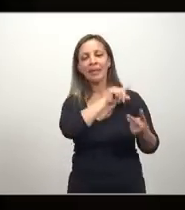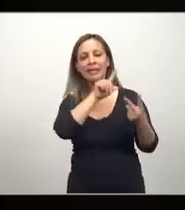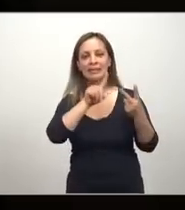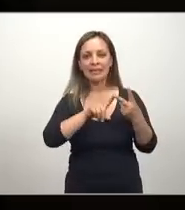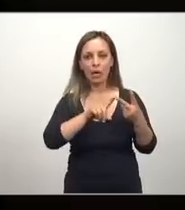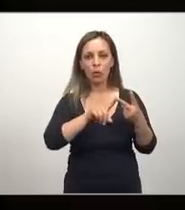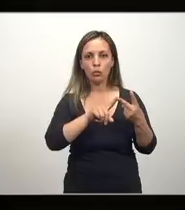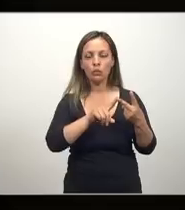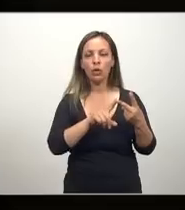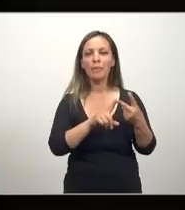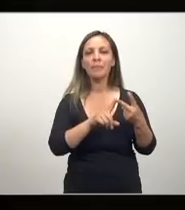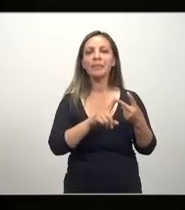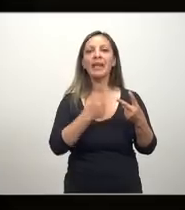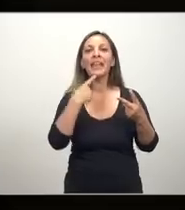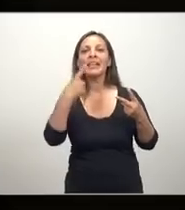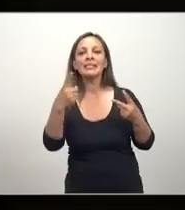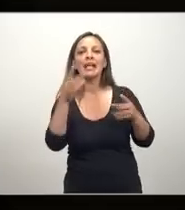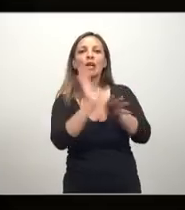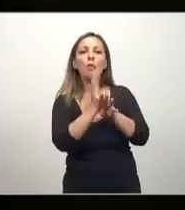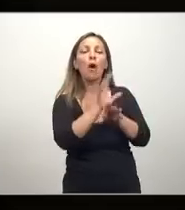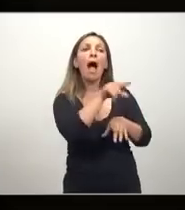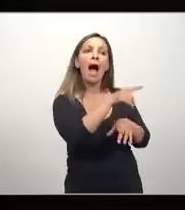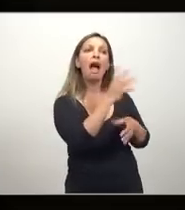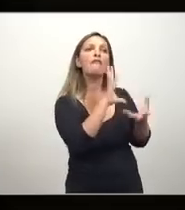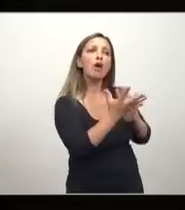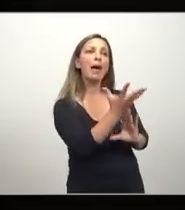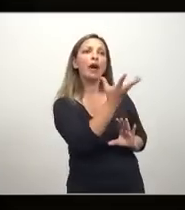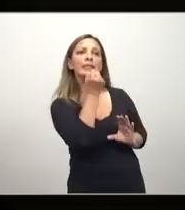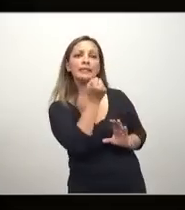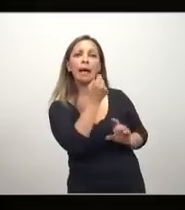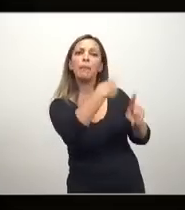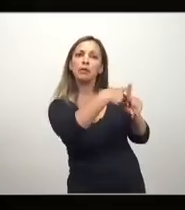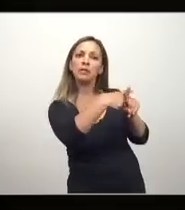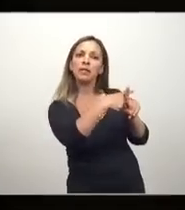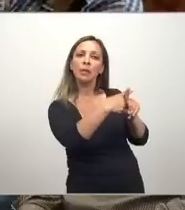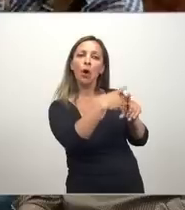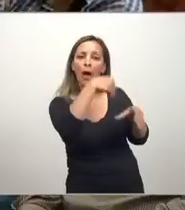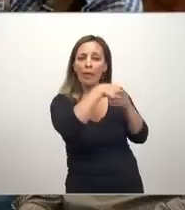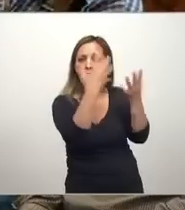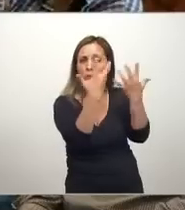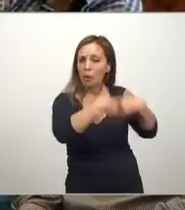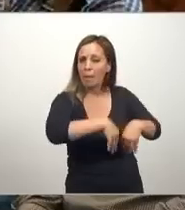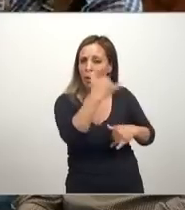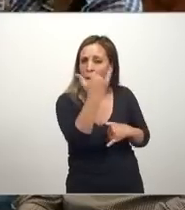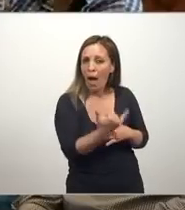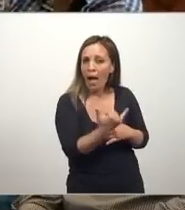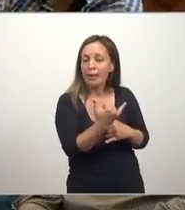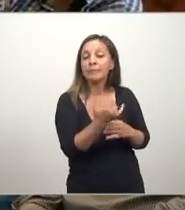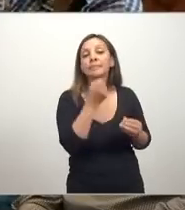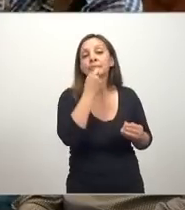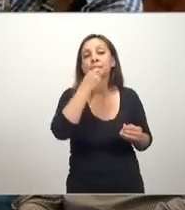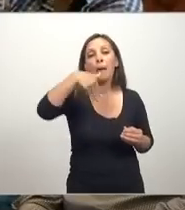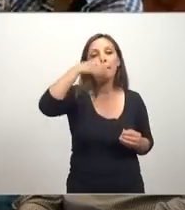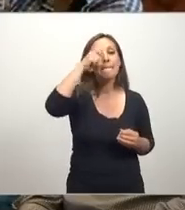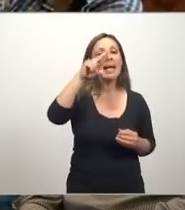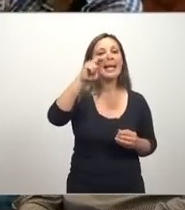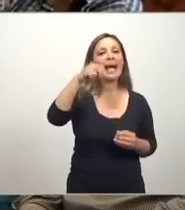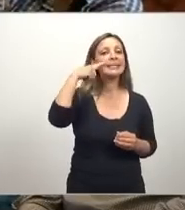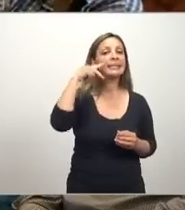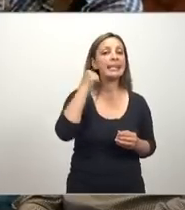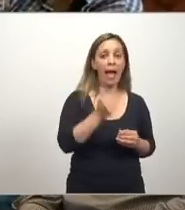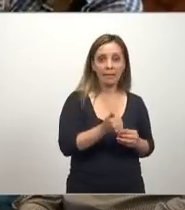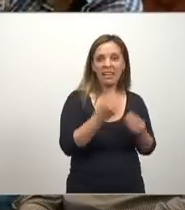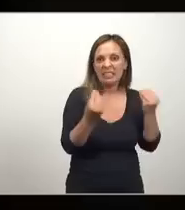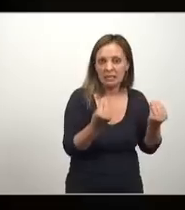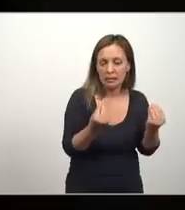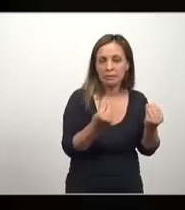Segundo, esto que aparece como positivo, sin juicios de valor, ya incluye juicios de valor. Por ejemplo, establecer que es mercancía. En la época